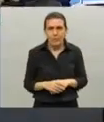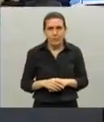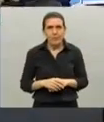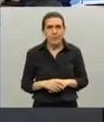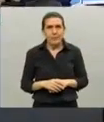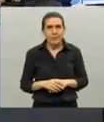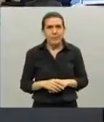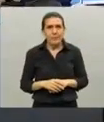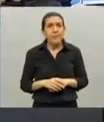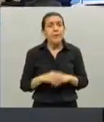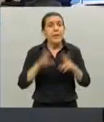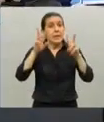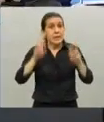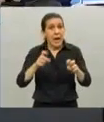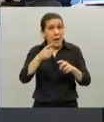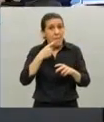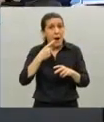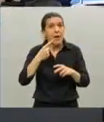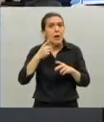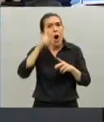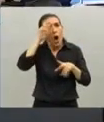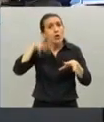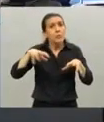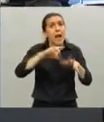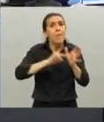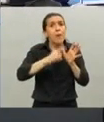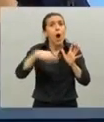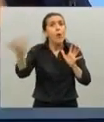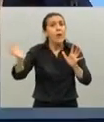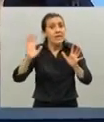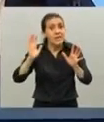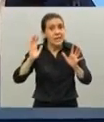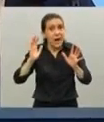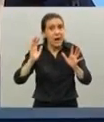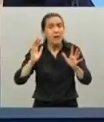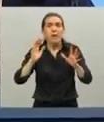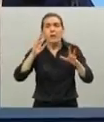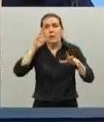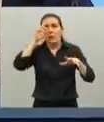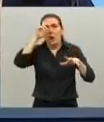bien con respecto al sistema hospitalario de la provincia de Buenos Aires y su capacidad